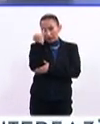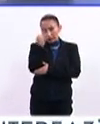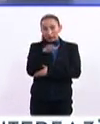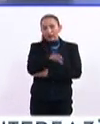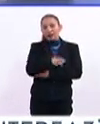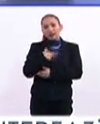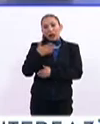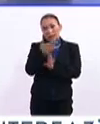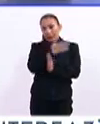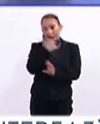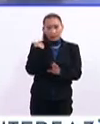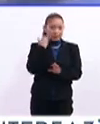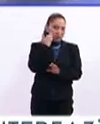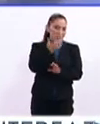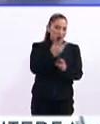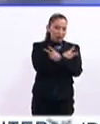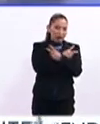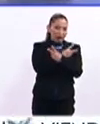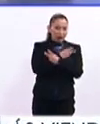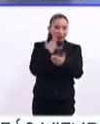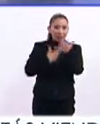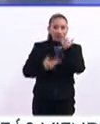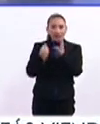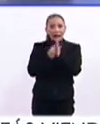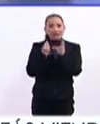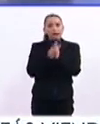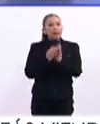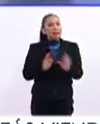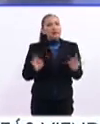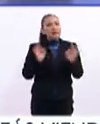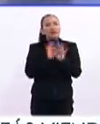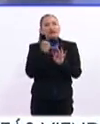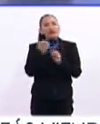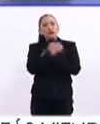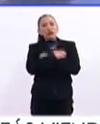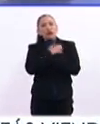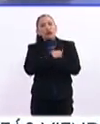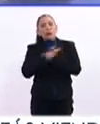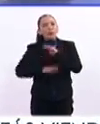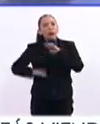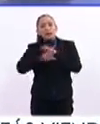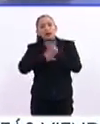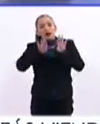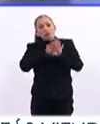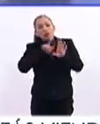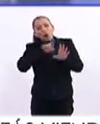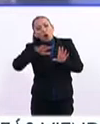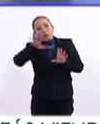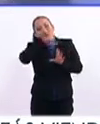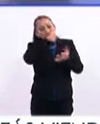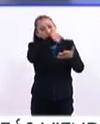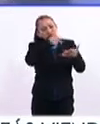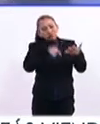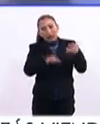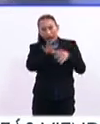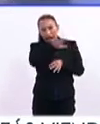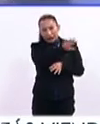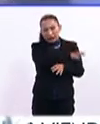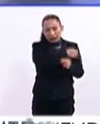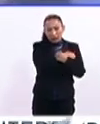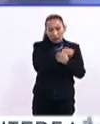pues después de este periodo vacacional, el regreso a clases, es la importancia de la educación básica y cómo hay que asimilar las diferentes aristas. Te preguntaba,